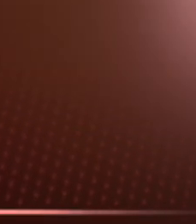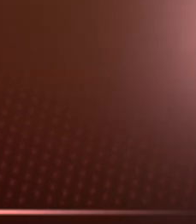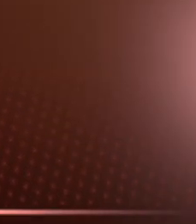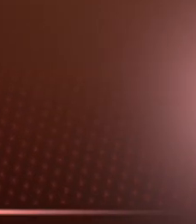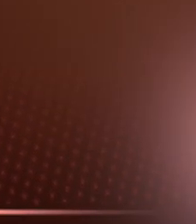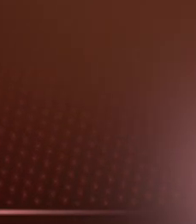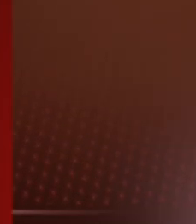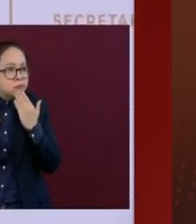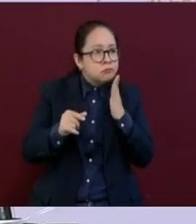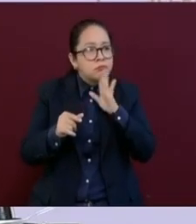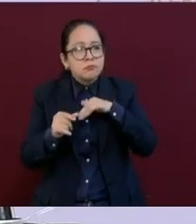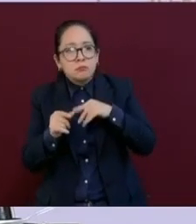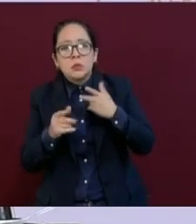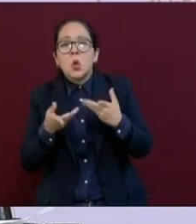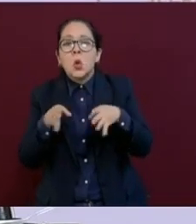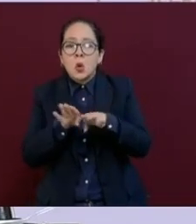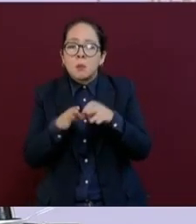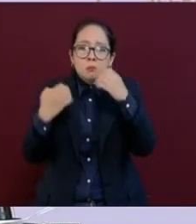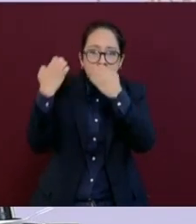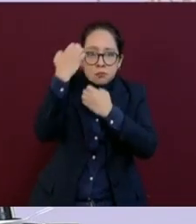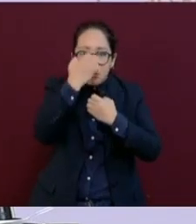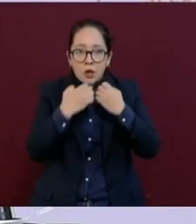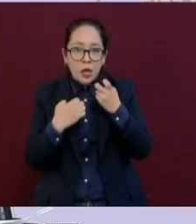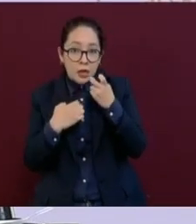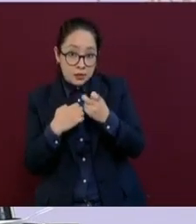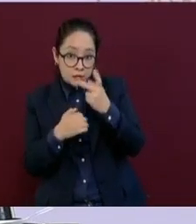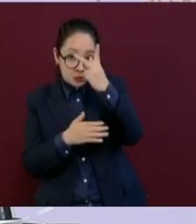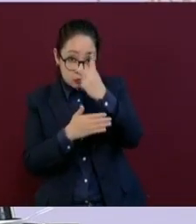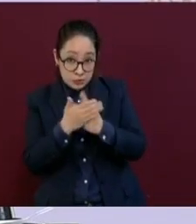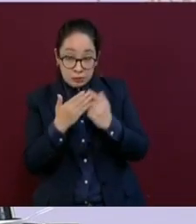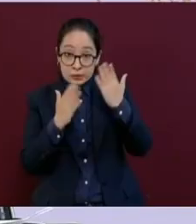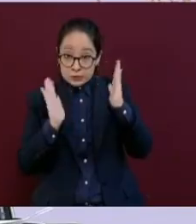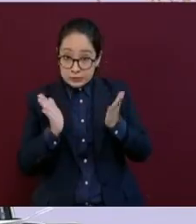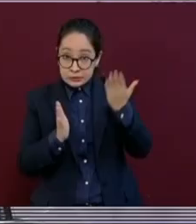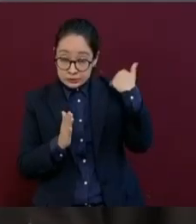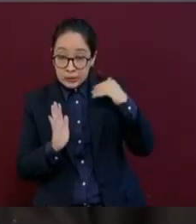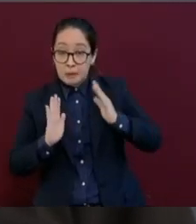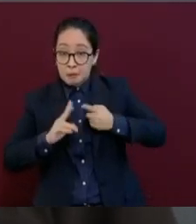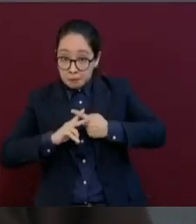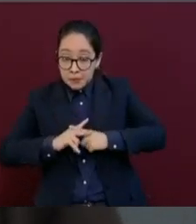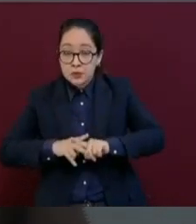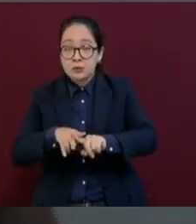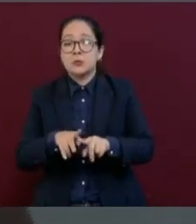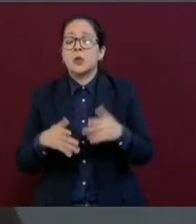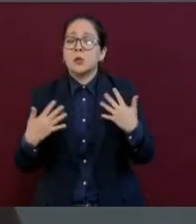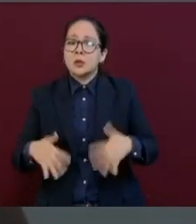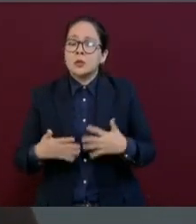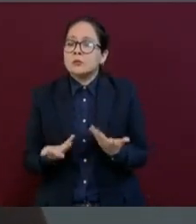En la aplicación de estos programas que son